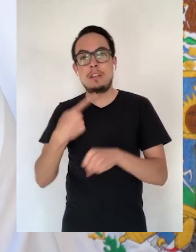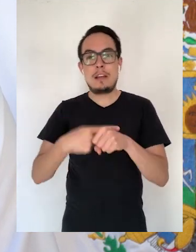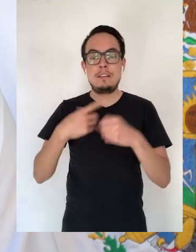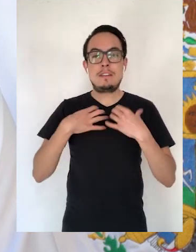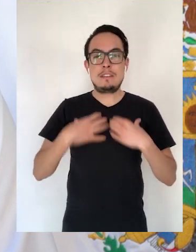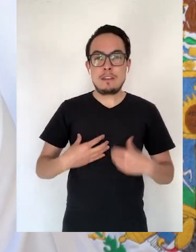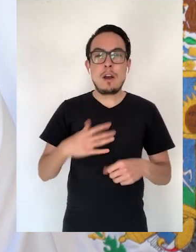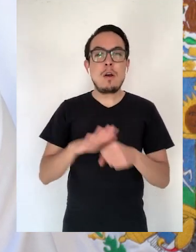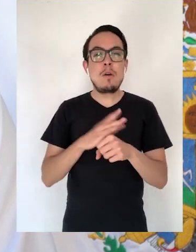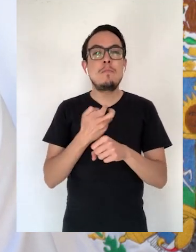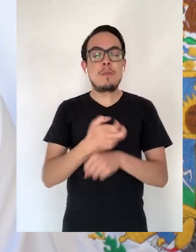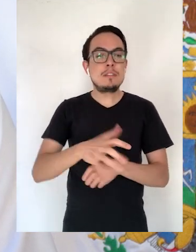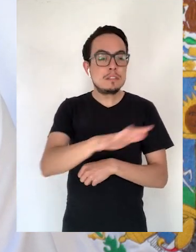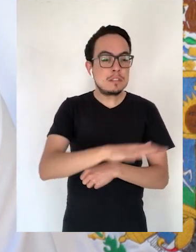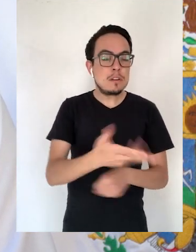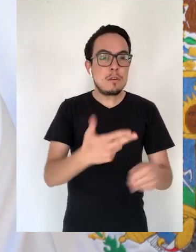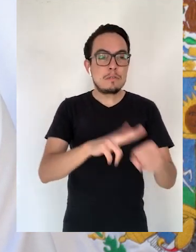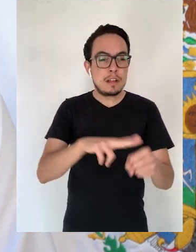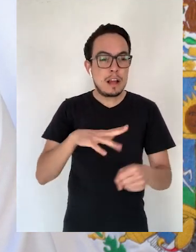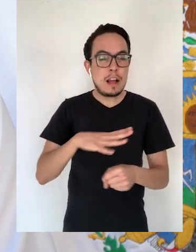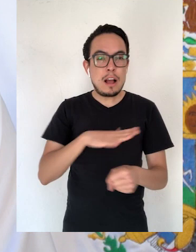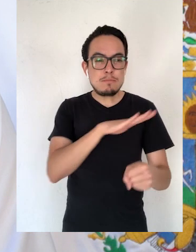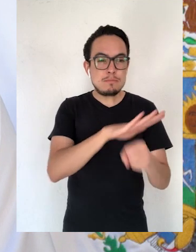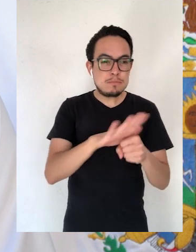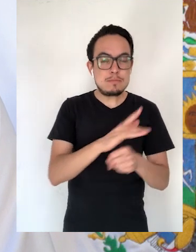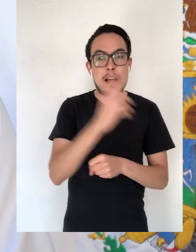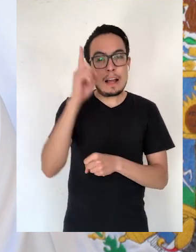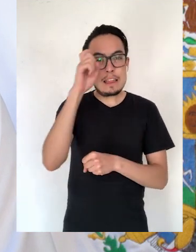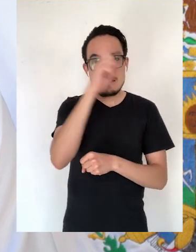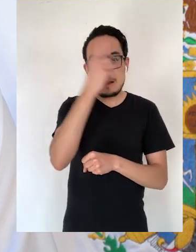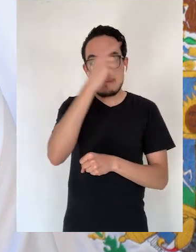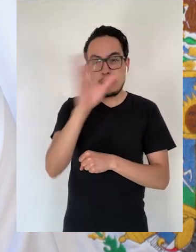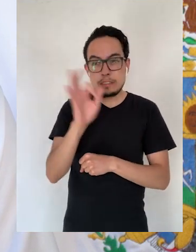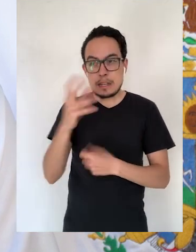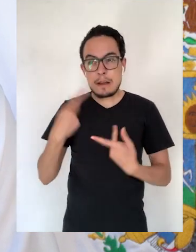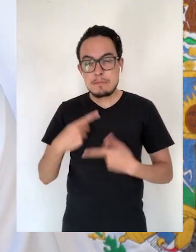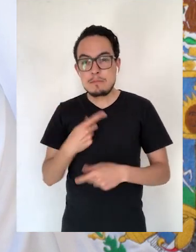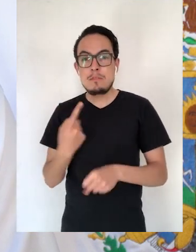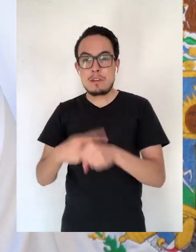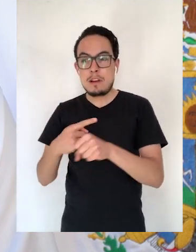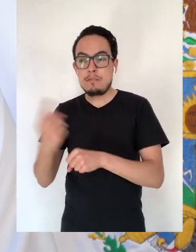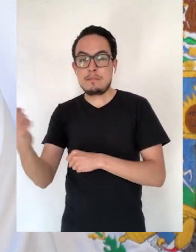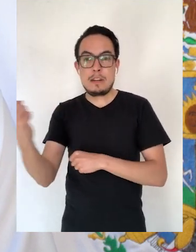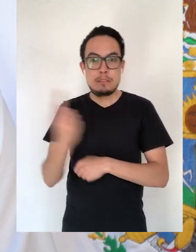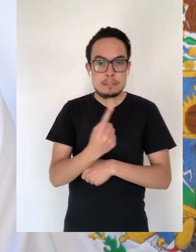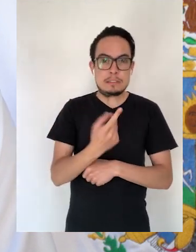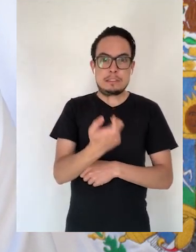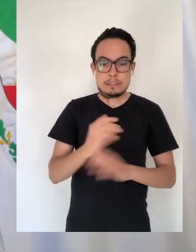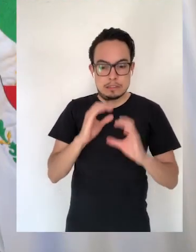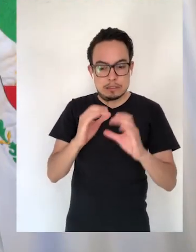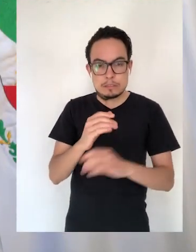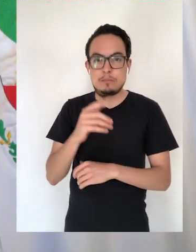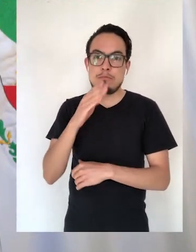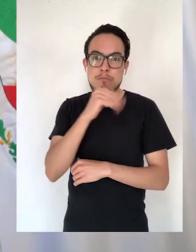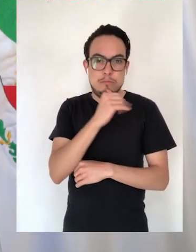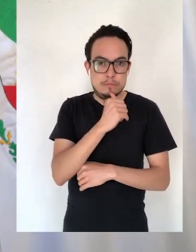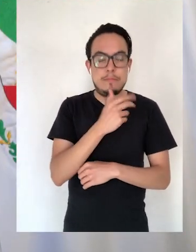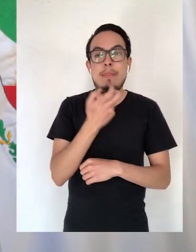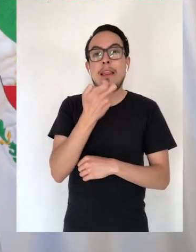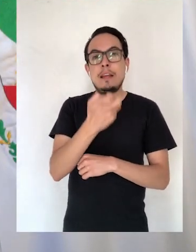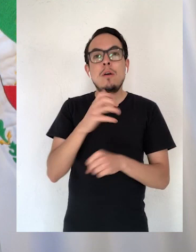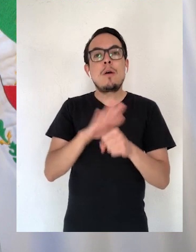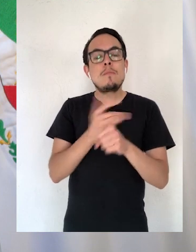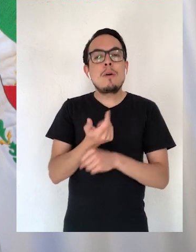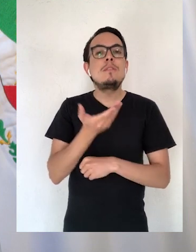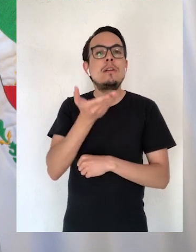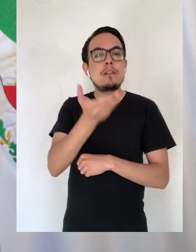está provocando que los hospitales tengan momentos muy complicados que impactan la respuesta médica hacia quienes se enferman. Por eso hoy nuestro llamado